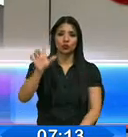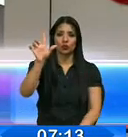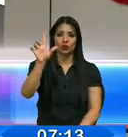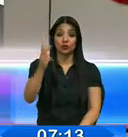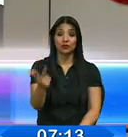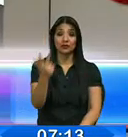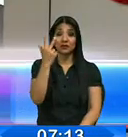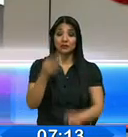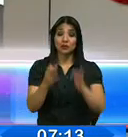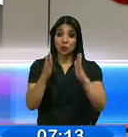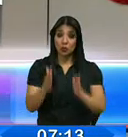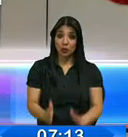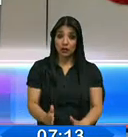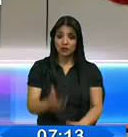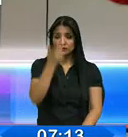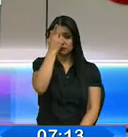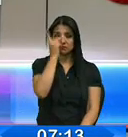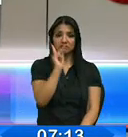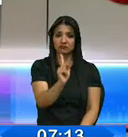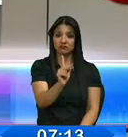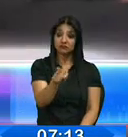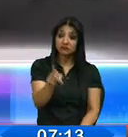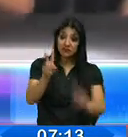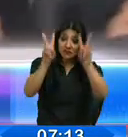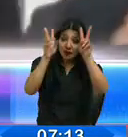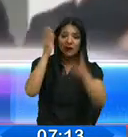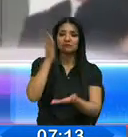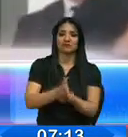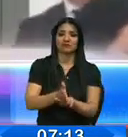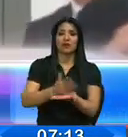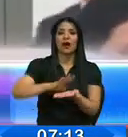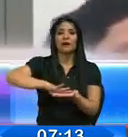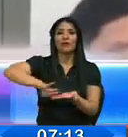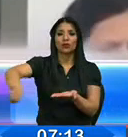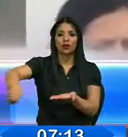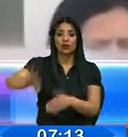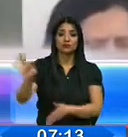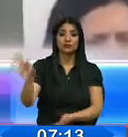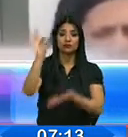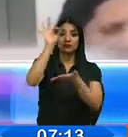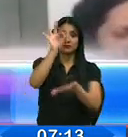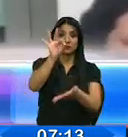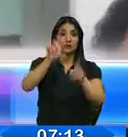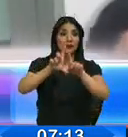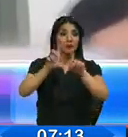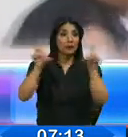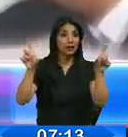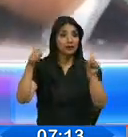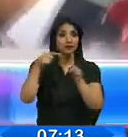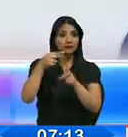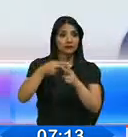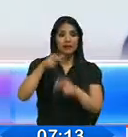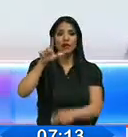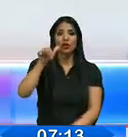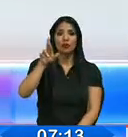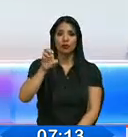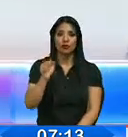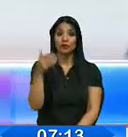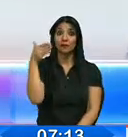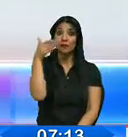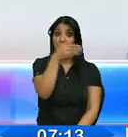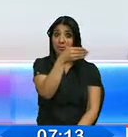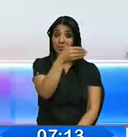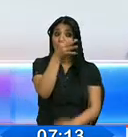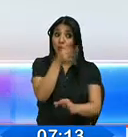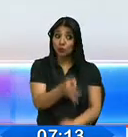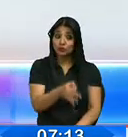los tres jueces declararon en abandono la causa debido a que el representante de la entidad, Leopoldo Quirós, no habría llegado